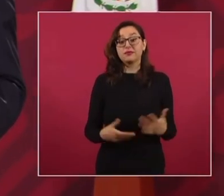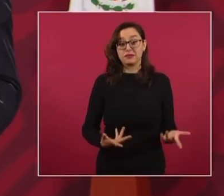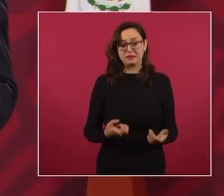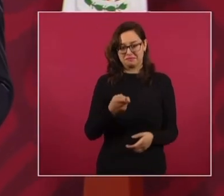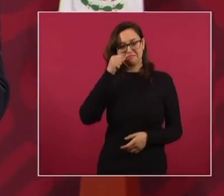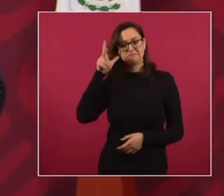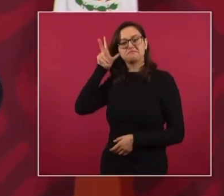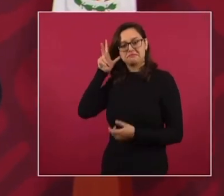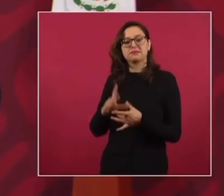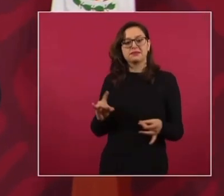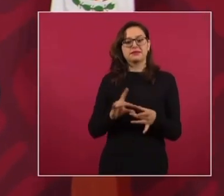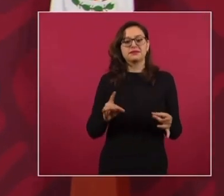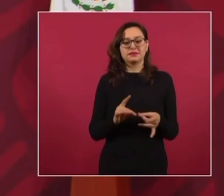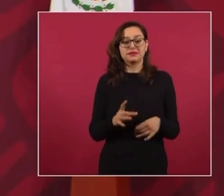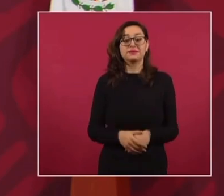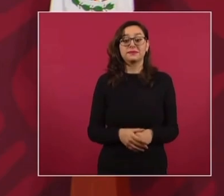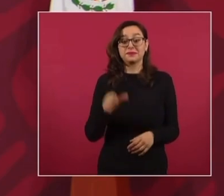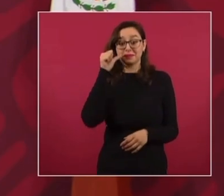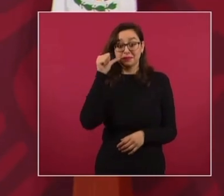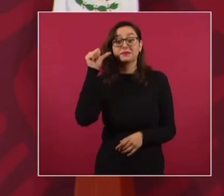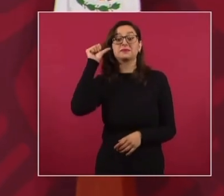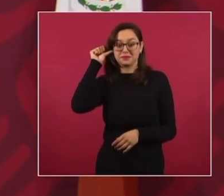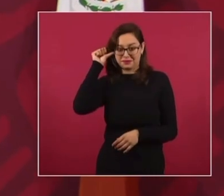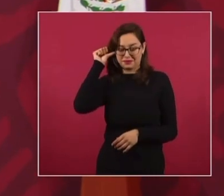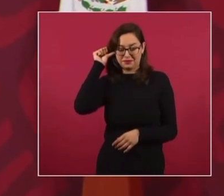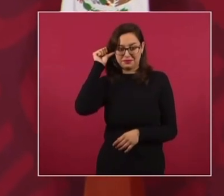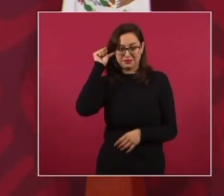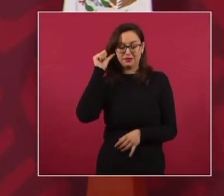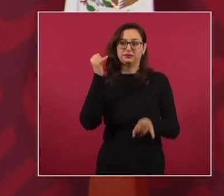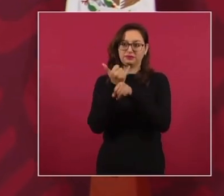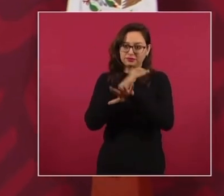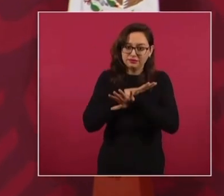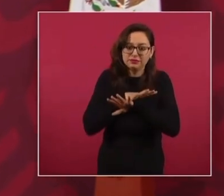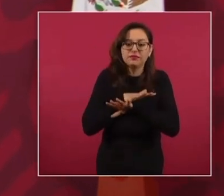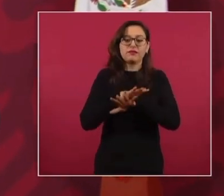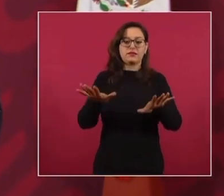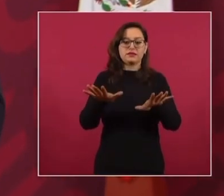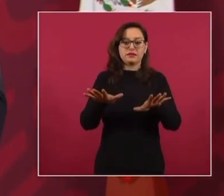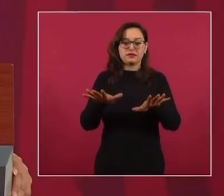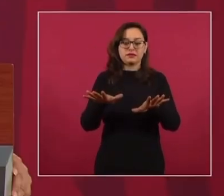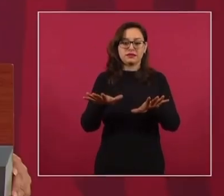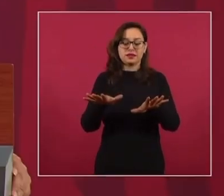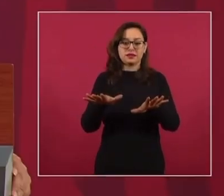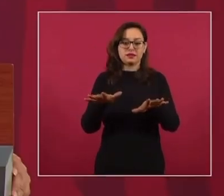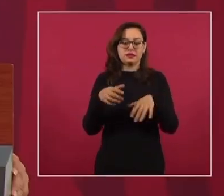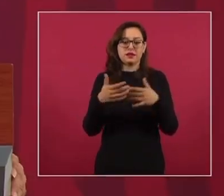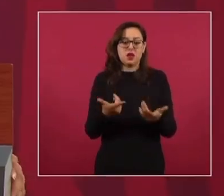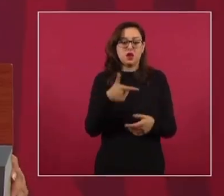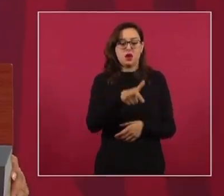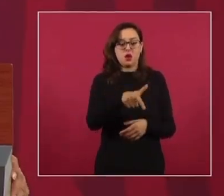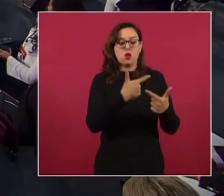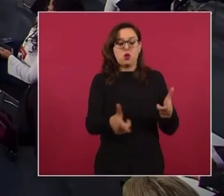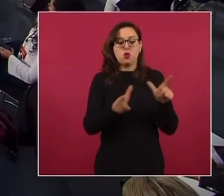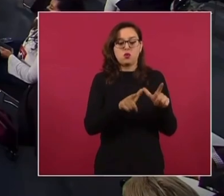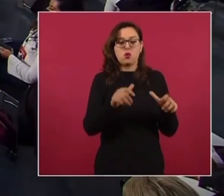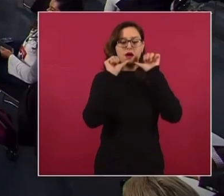sale un reportaje de la agrupación esta que yo llamo